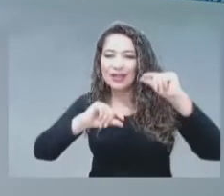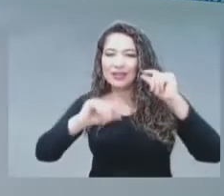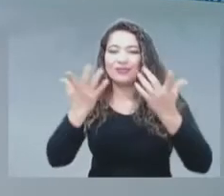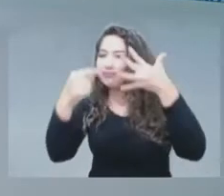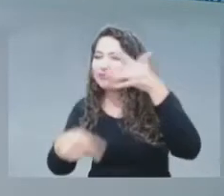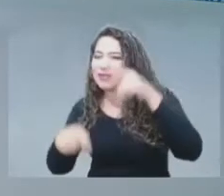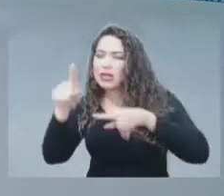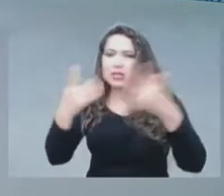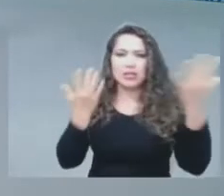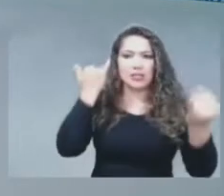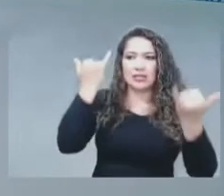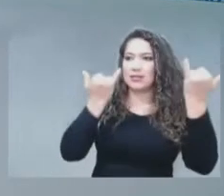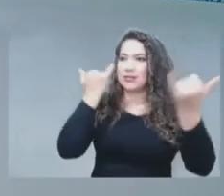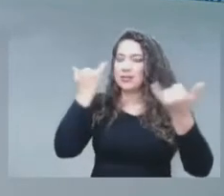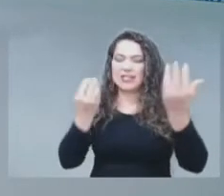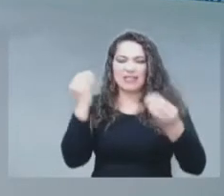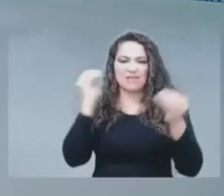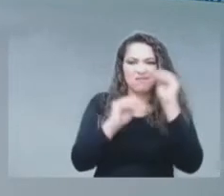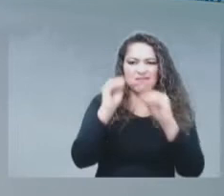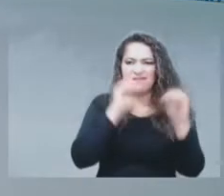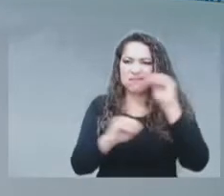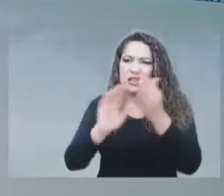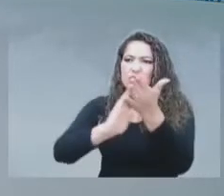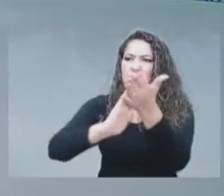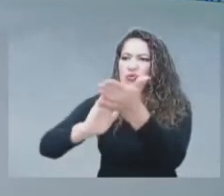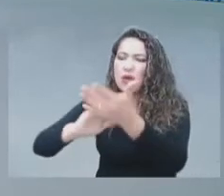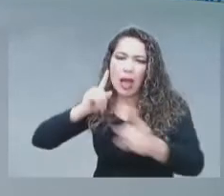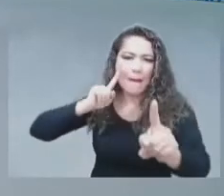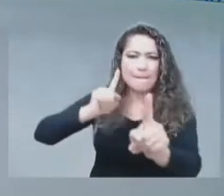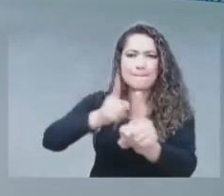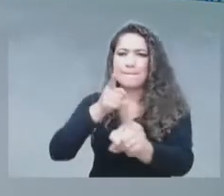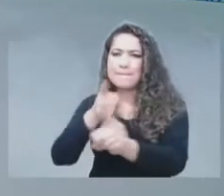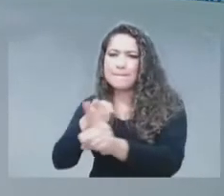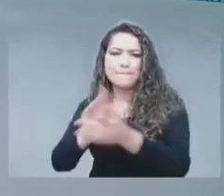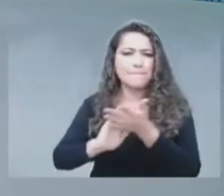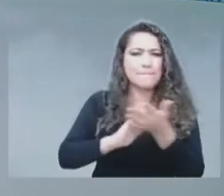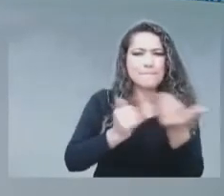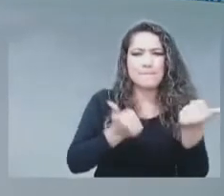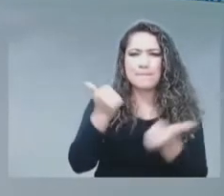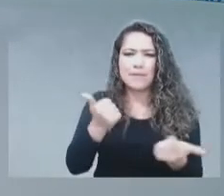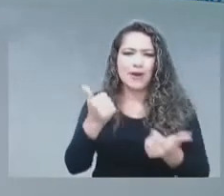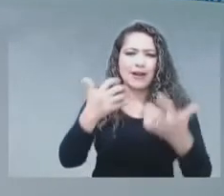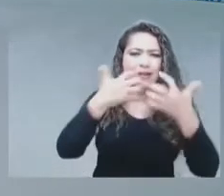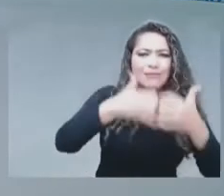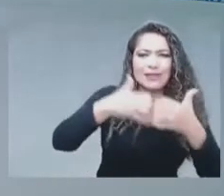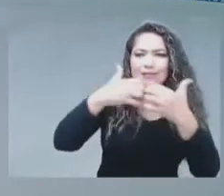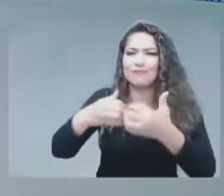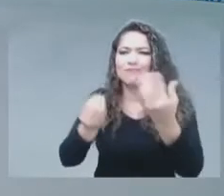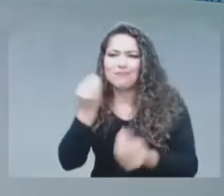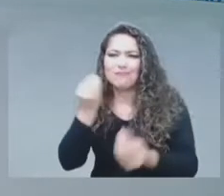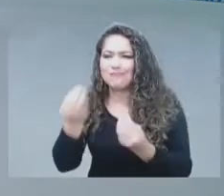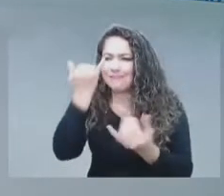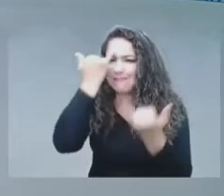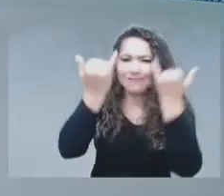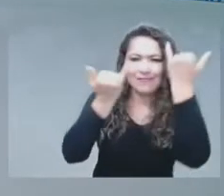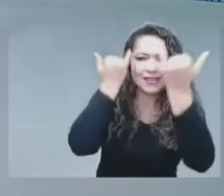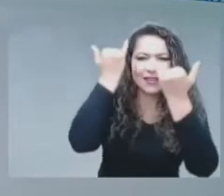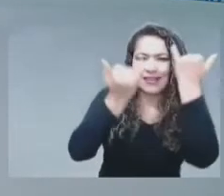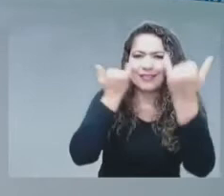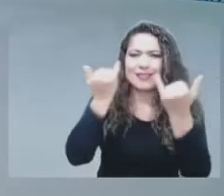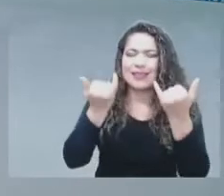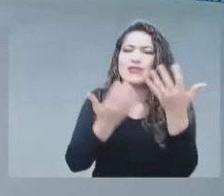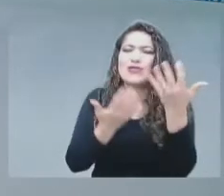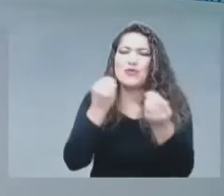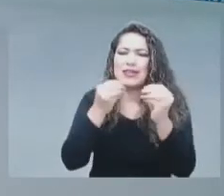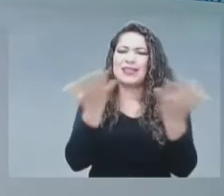diseñar las soluciones específicas para los sectores corporativos, para las empresas, en cuanto a redes de datos. Ahora aquí se va a